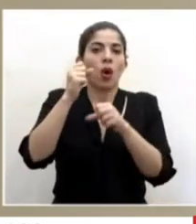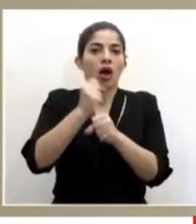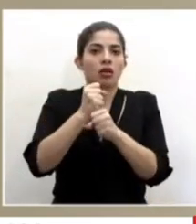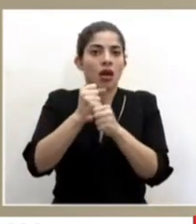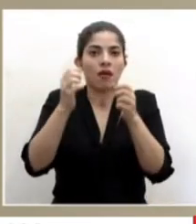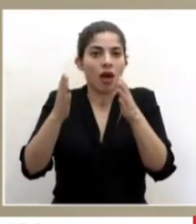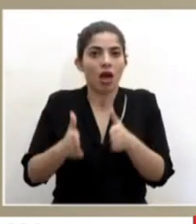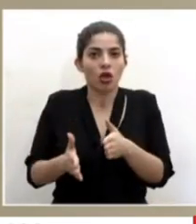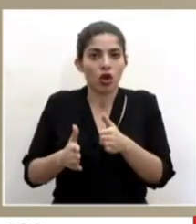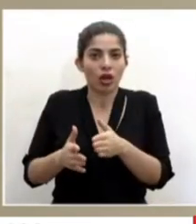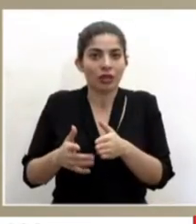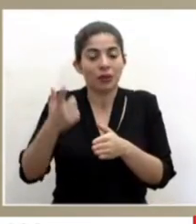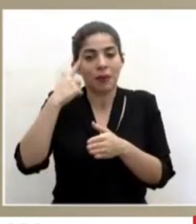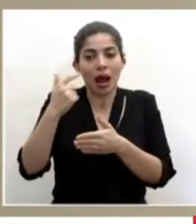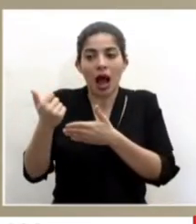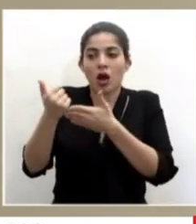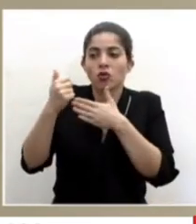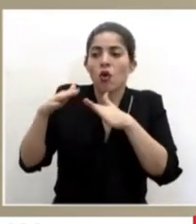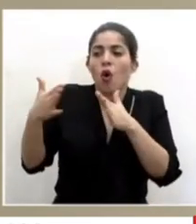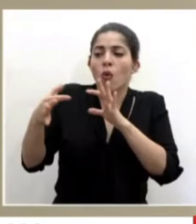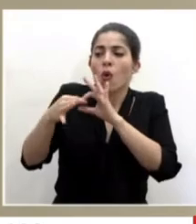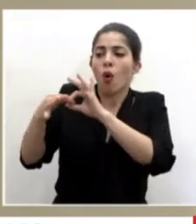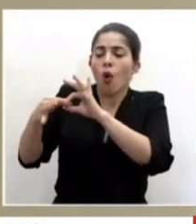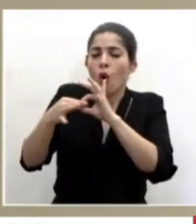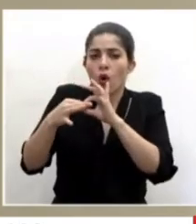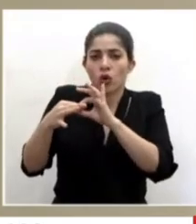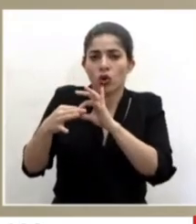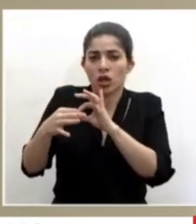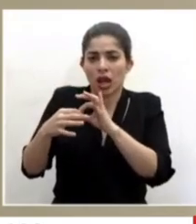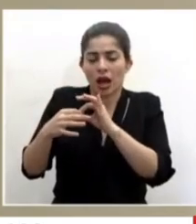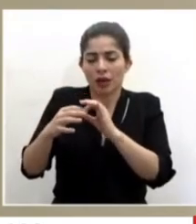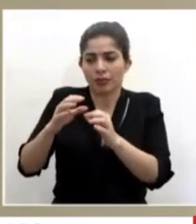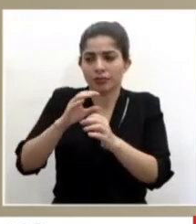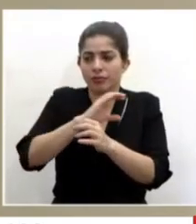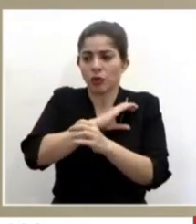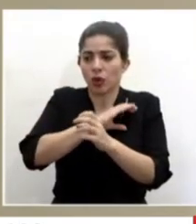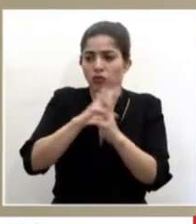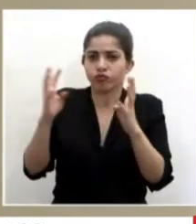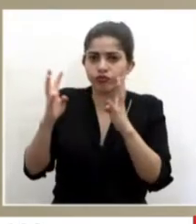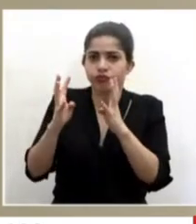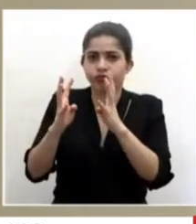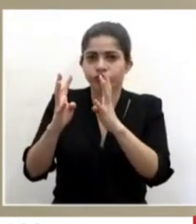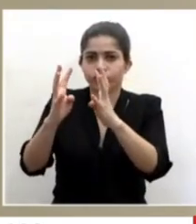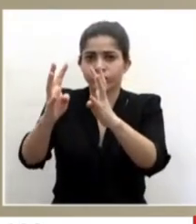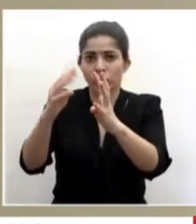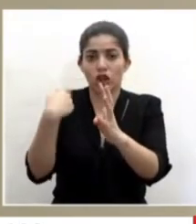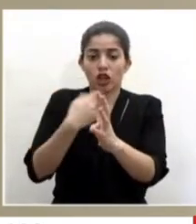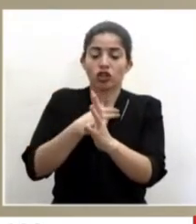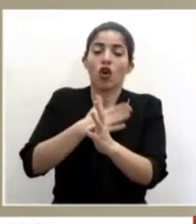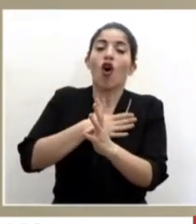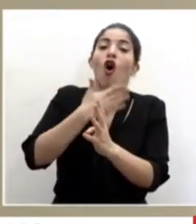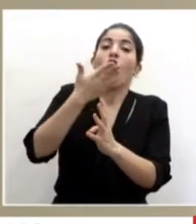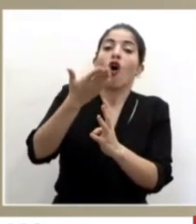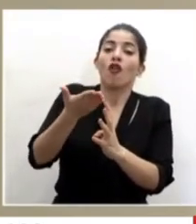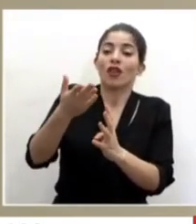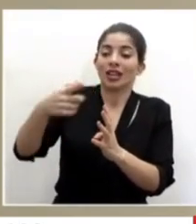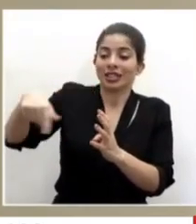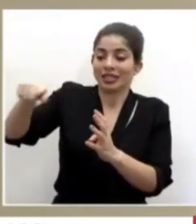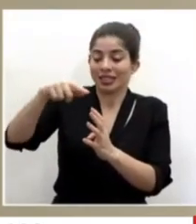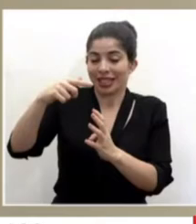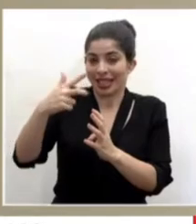operando para coordinar un convoy humanitario que podemos nosotros ofrecer a estos tres